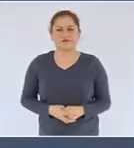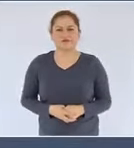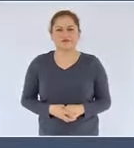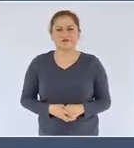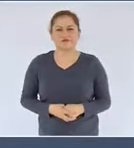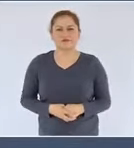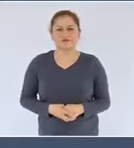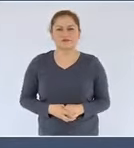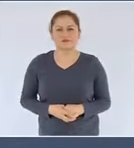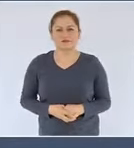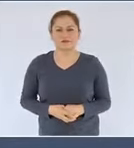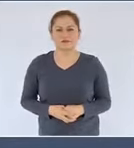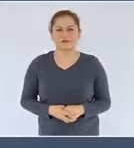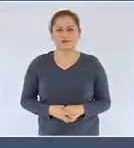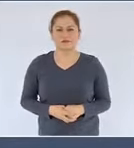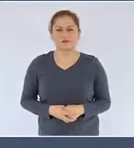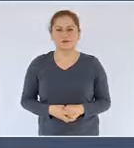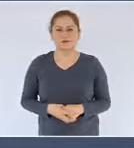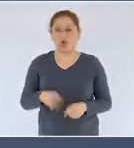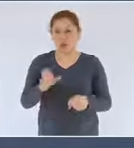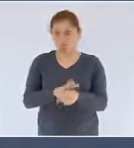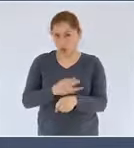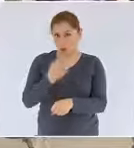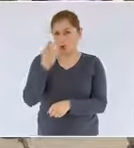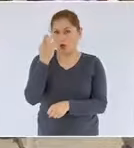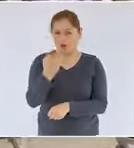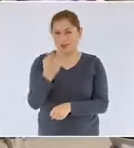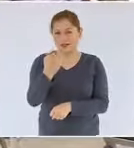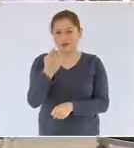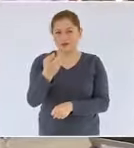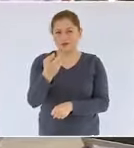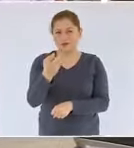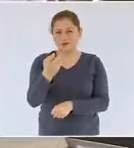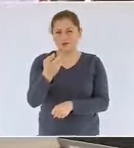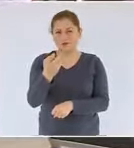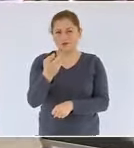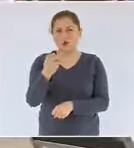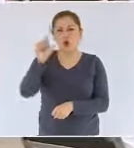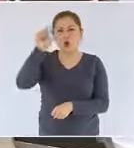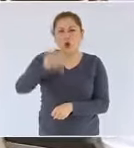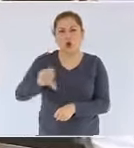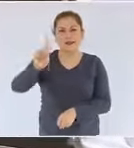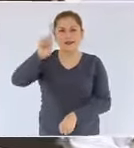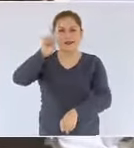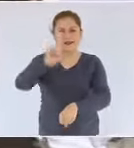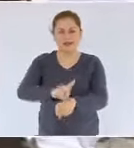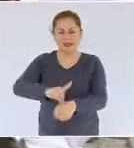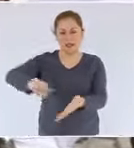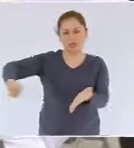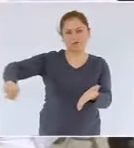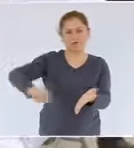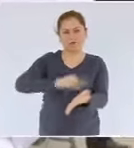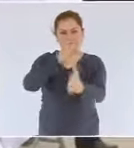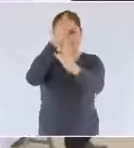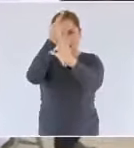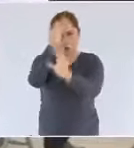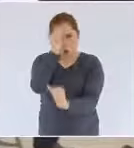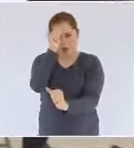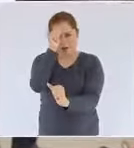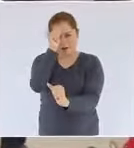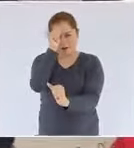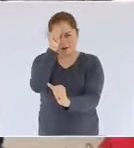para reforzar lo anteriormente expuesto este día firmaremos un convenio de colaboración